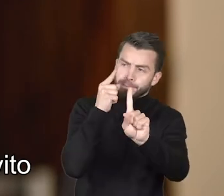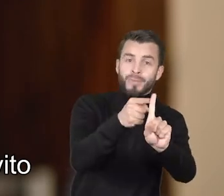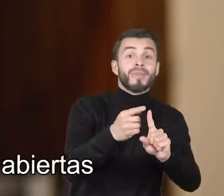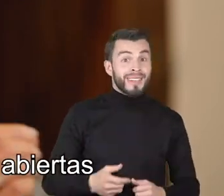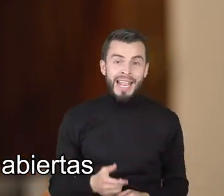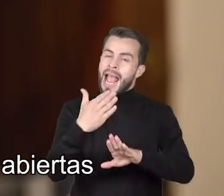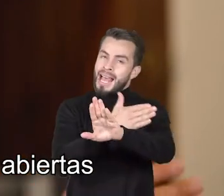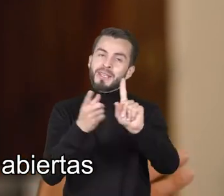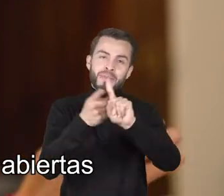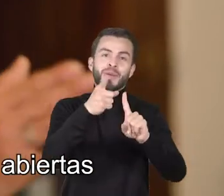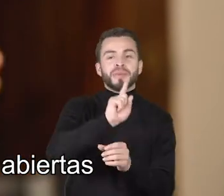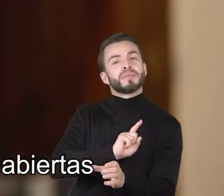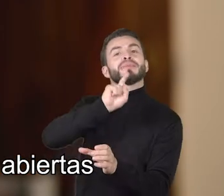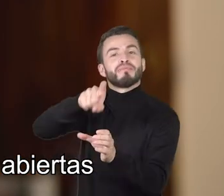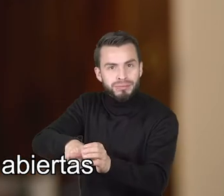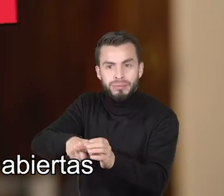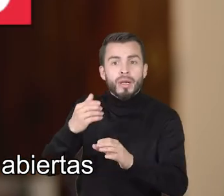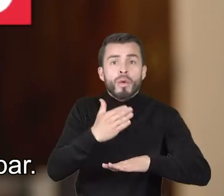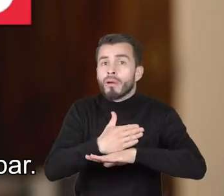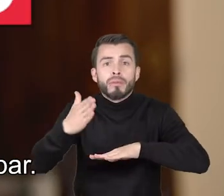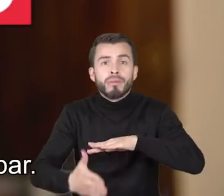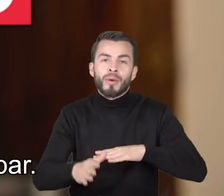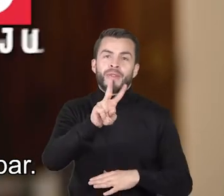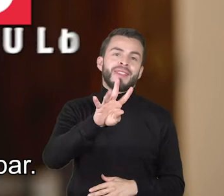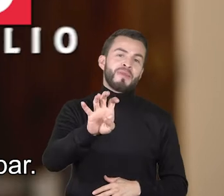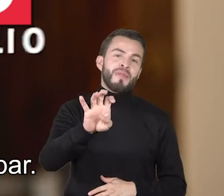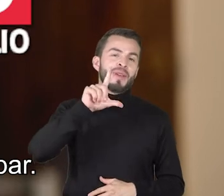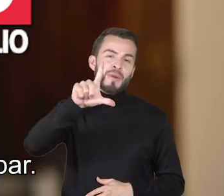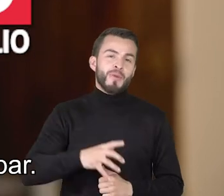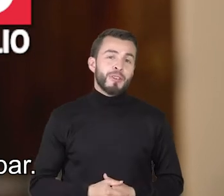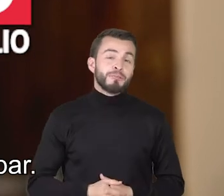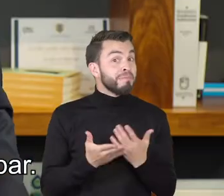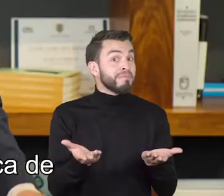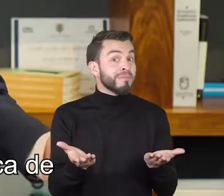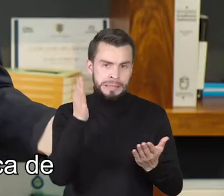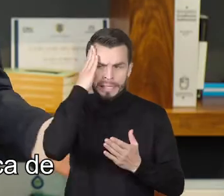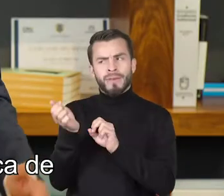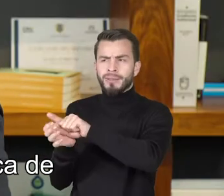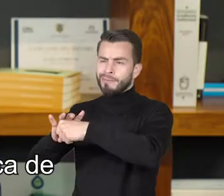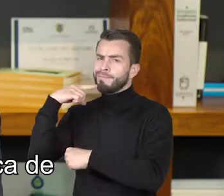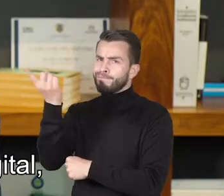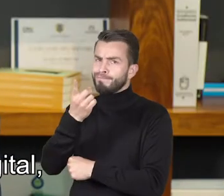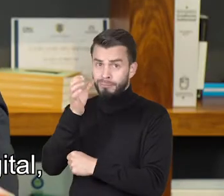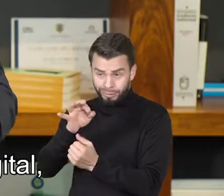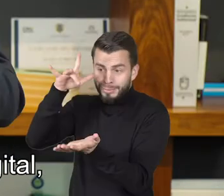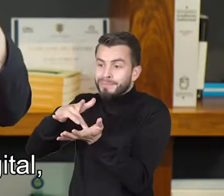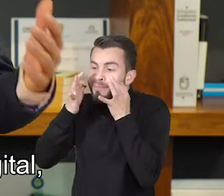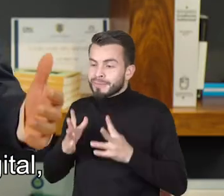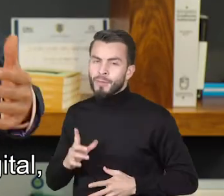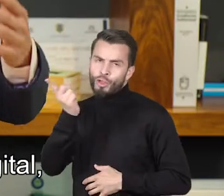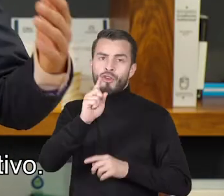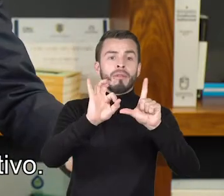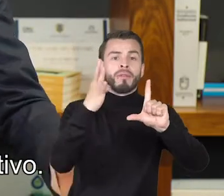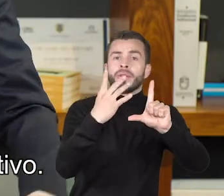invito a inscribirse. Tenemos inscripciones abiertas hasta el 29 de julio para participar. Por lo que estamos en esta época de pandemia, lo vamos a